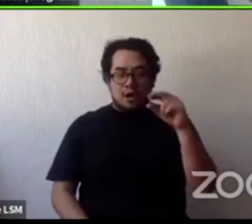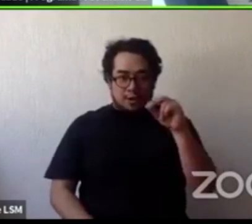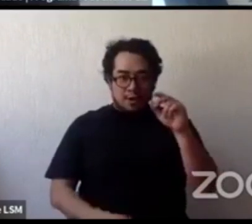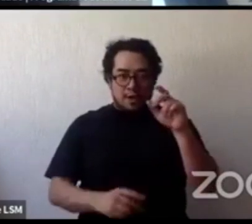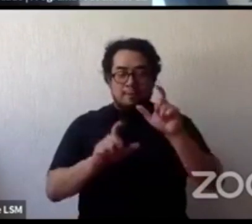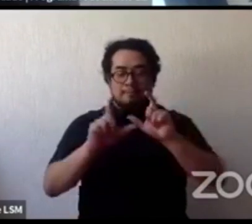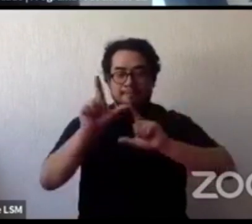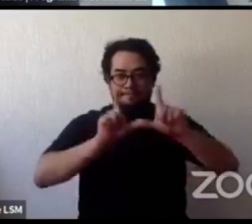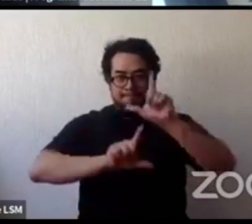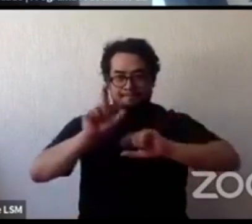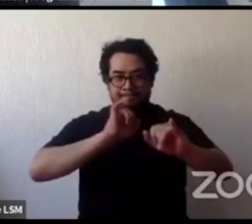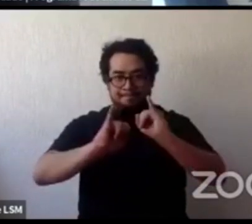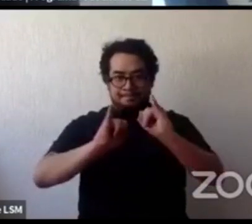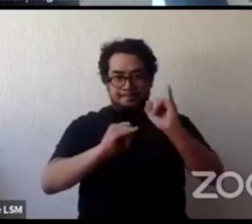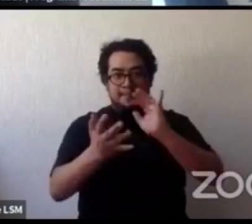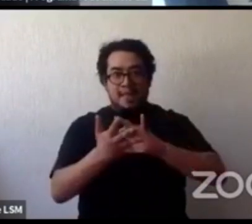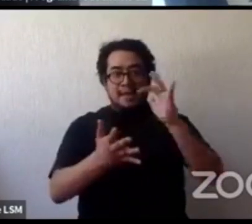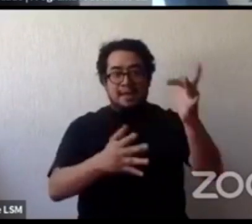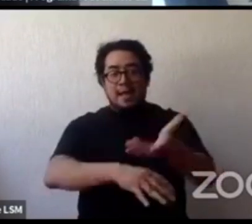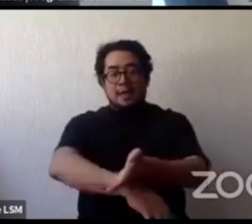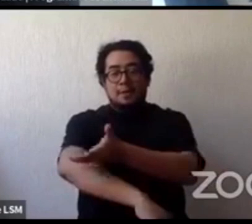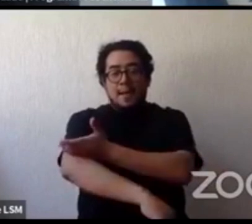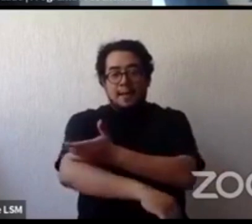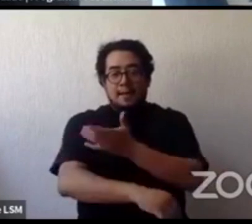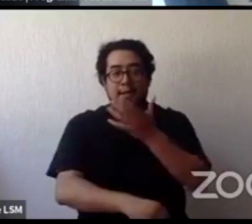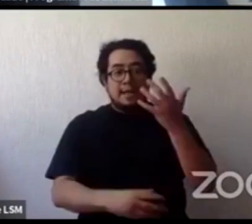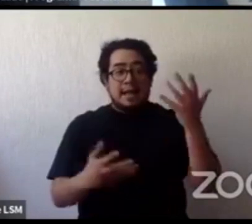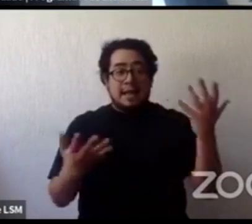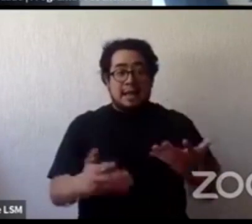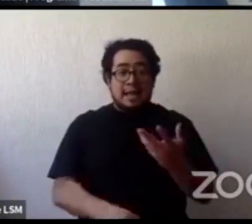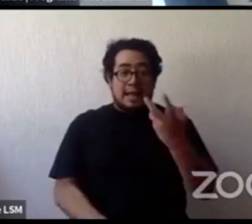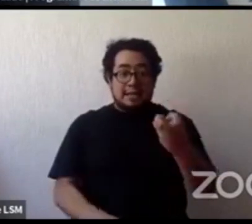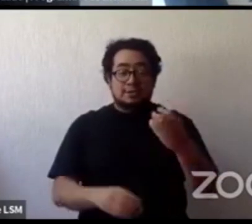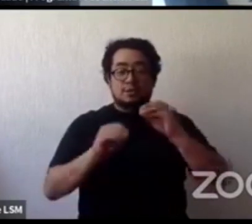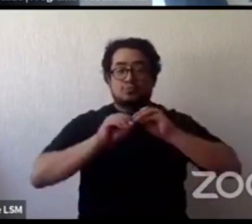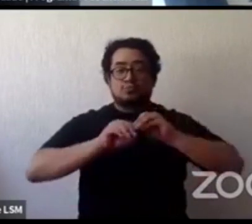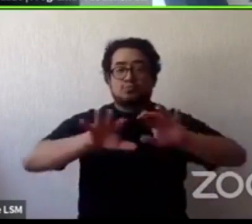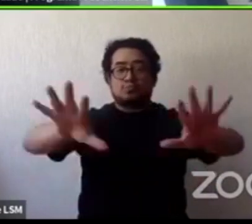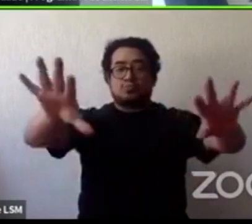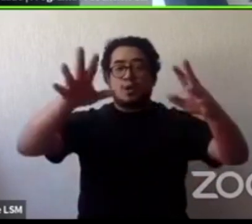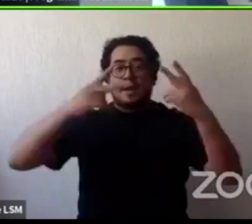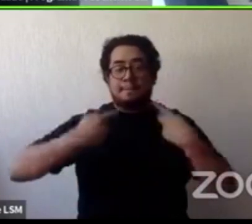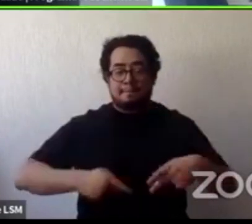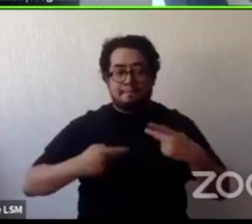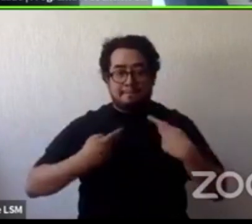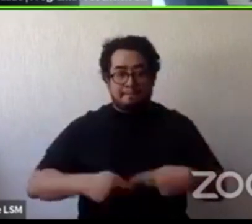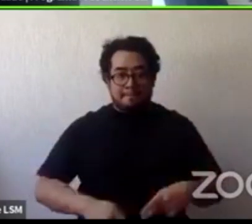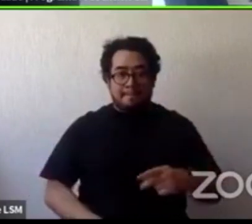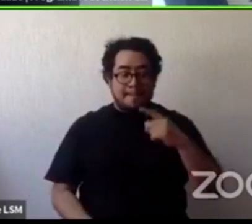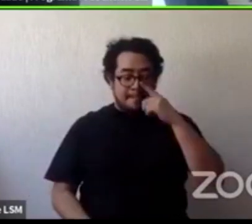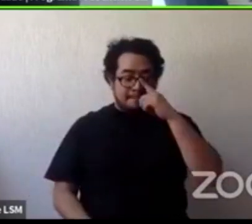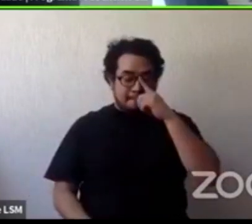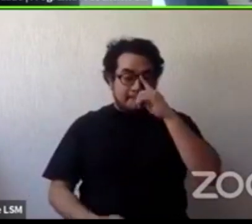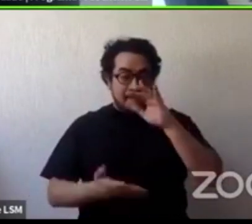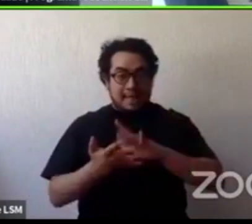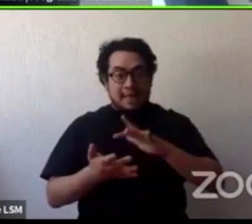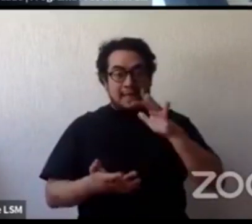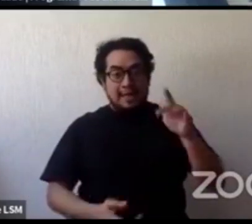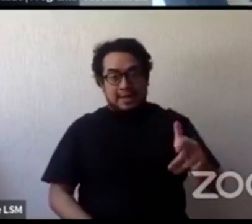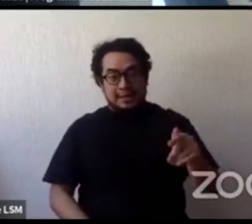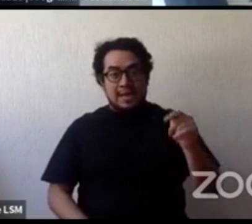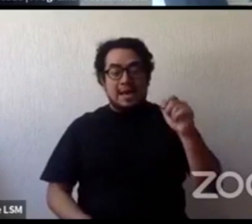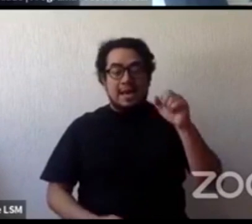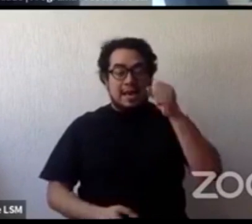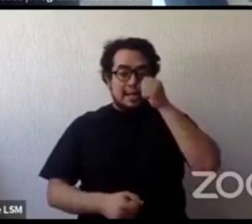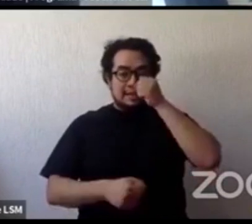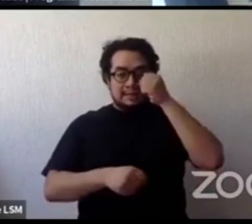mexicano gracias de verdad por acompañarnos y por hacer que esto llegue a muchas más personas le agradecemos a la Secretaría de Gobernación